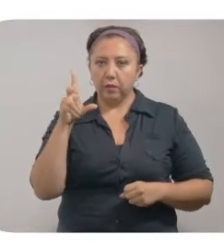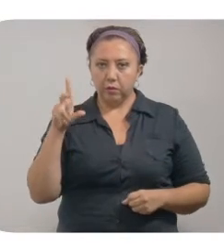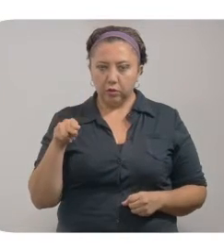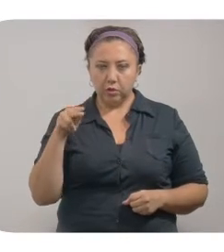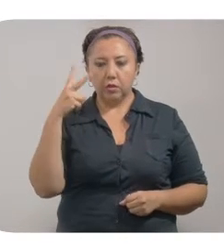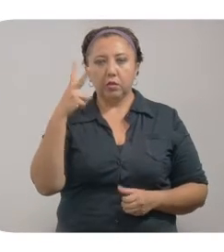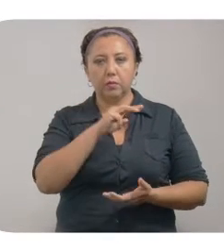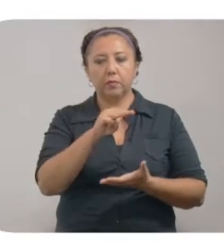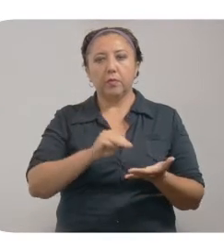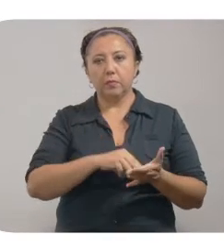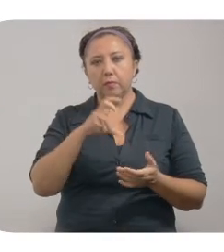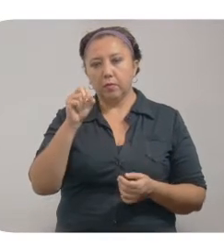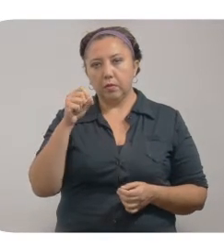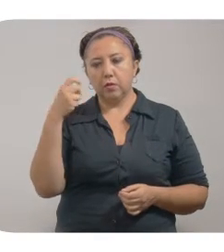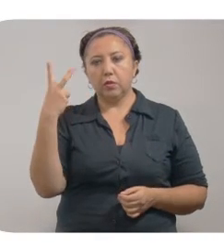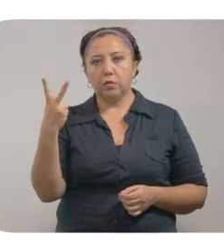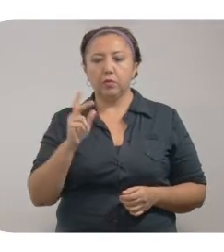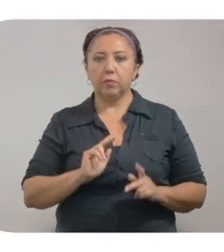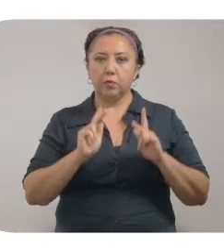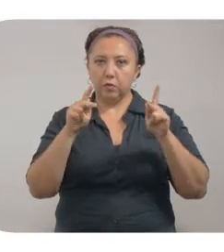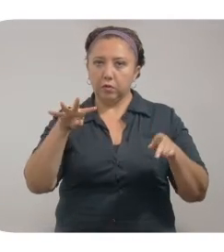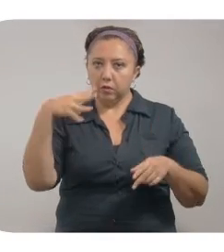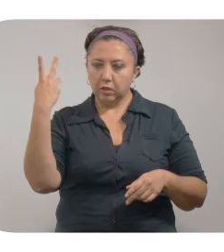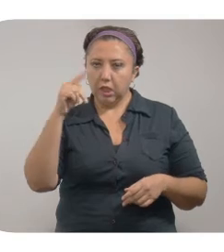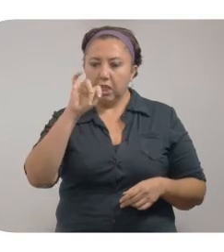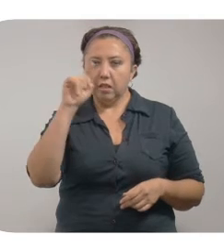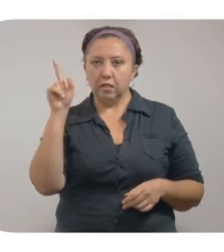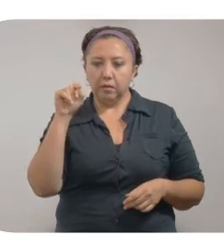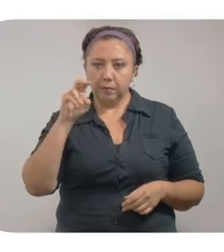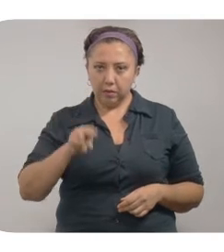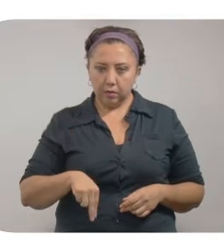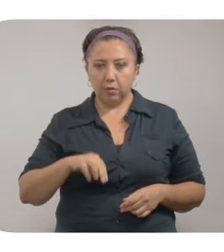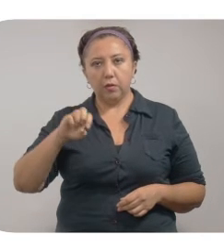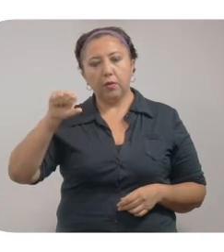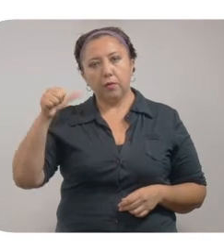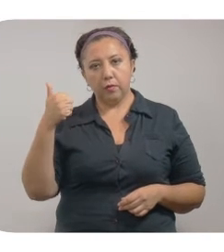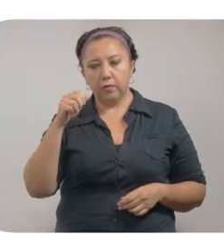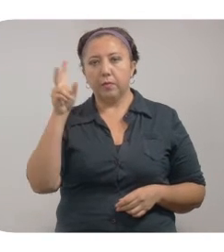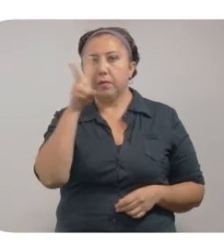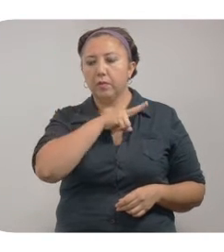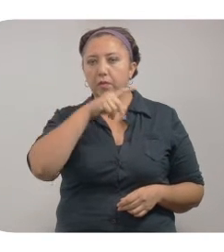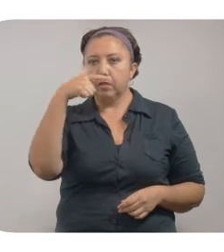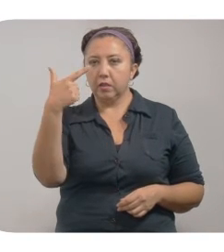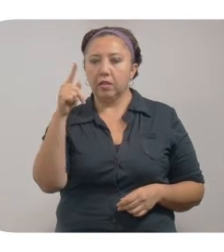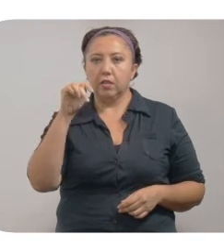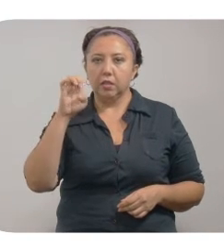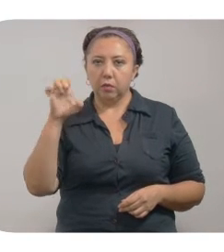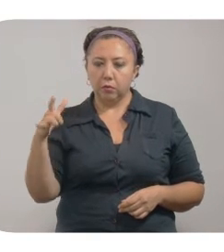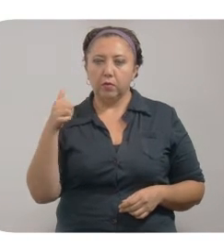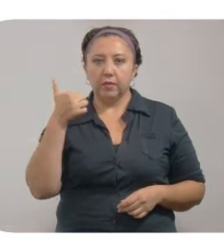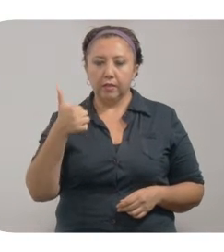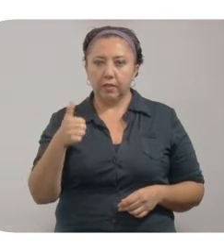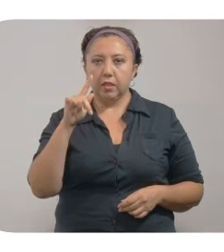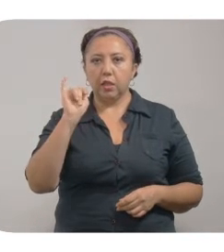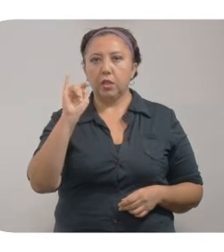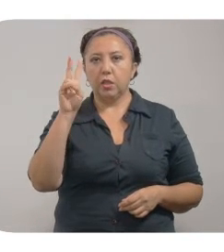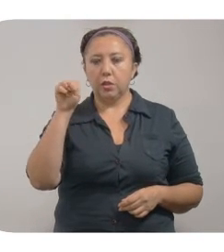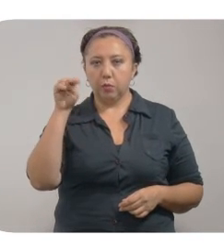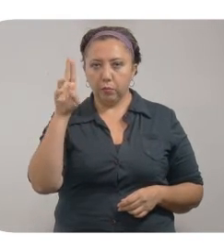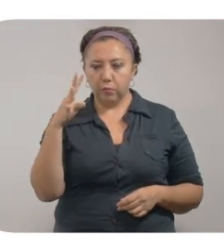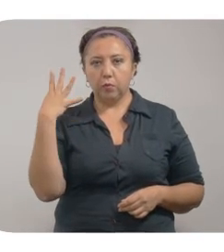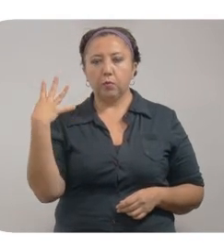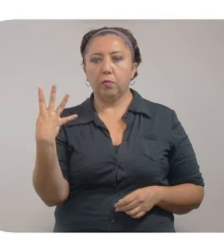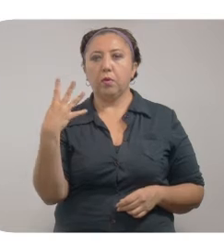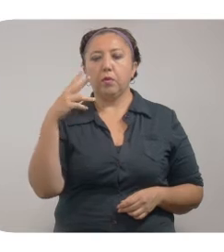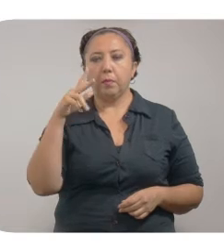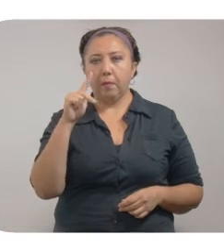22 en Mérida, 22 en Progreso, 14 en Ticimín, 11 en Valladolid, 7 en Ticul, 6 en Tinum, 4